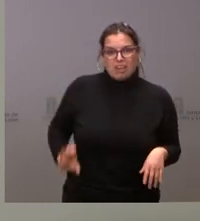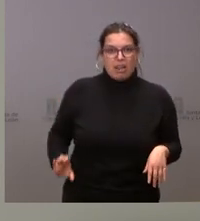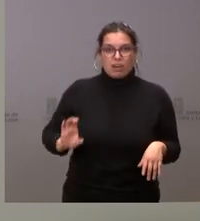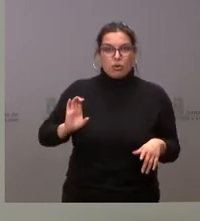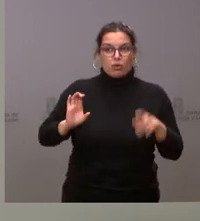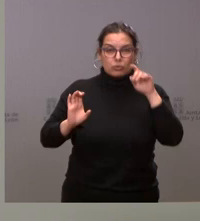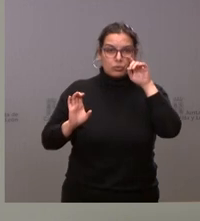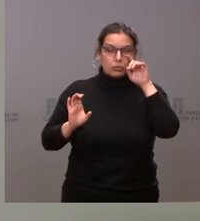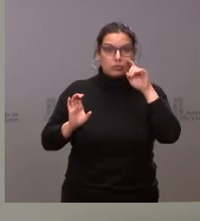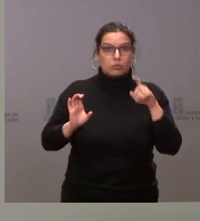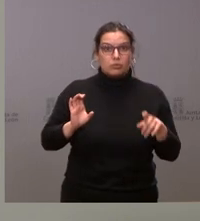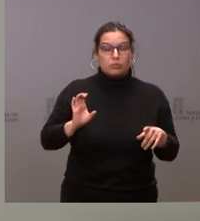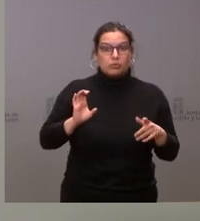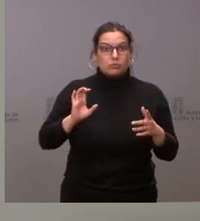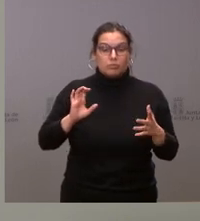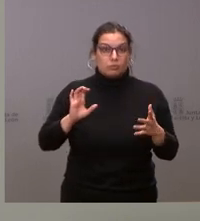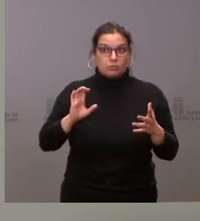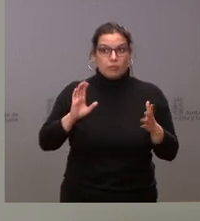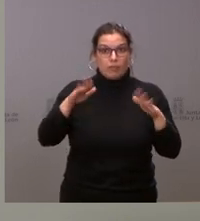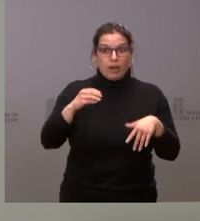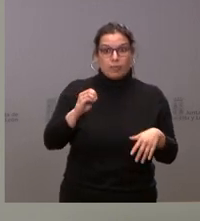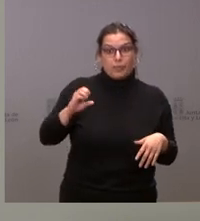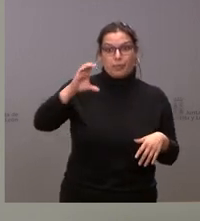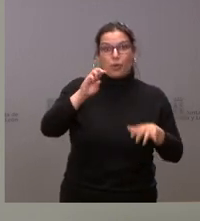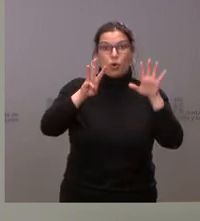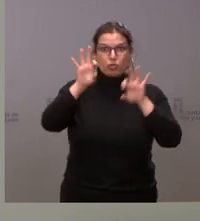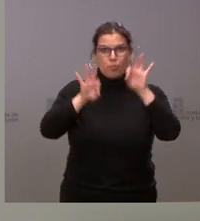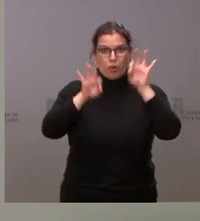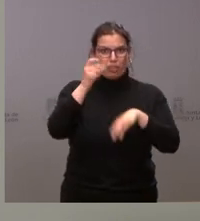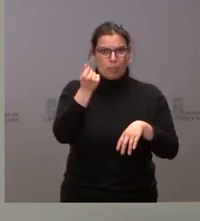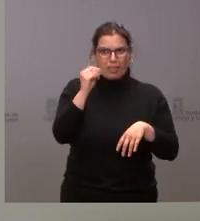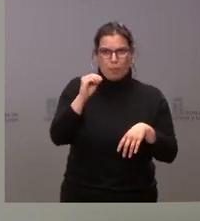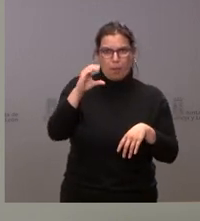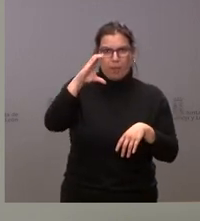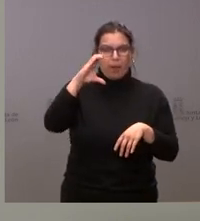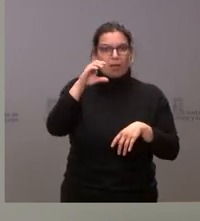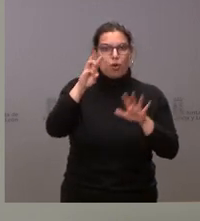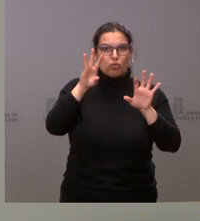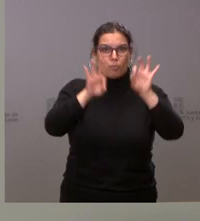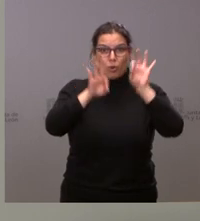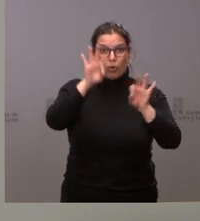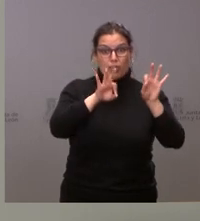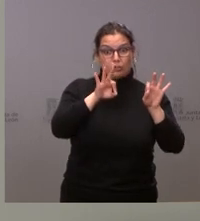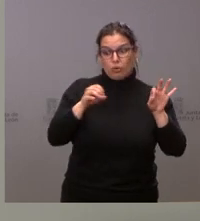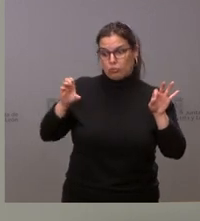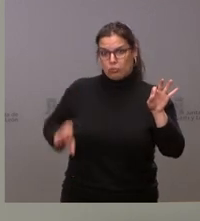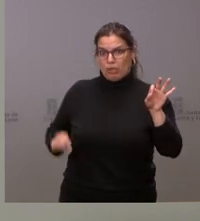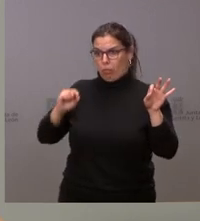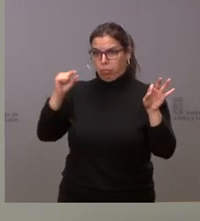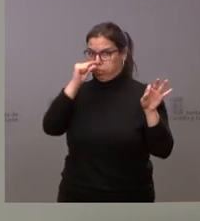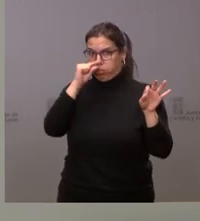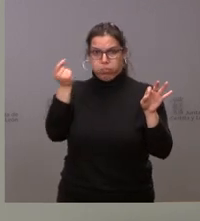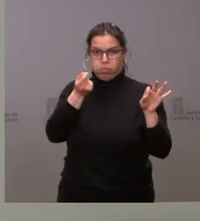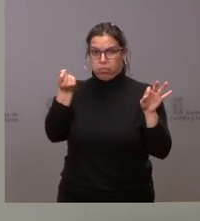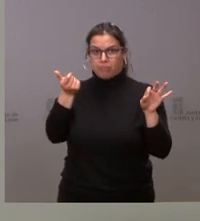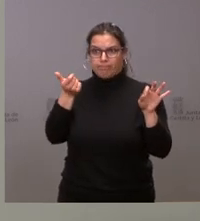evolucionan a un ritmo determinado, una inflación en el entorno del 8% está suponiendo una pérdida muy relevante de poder adquisitivo, que no es